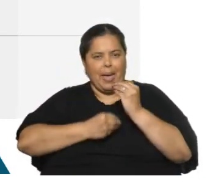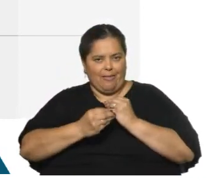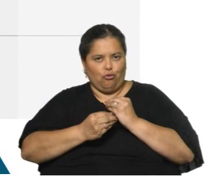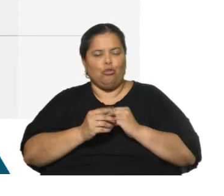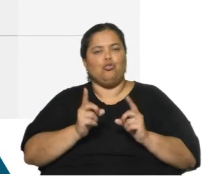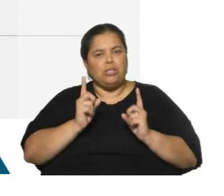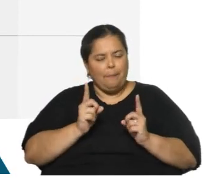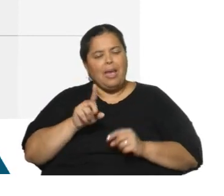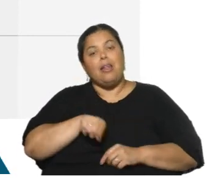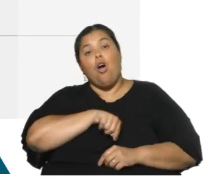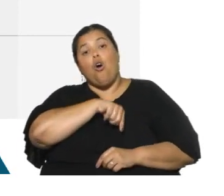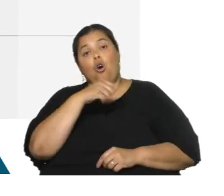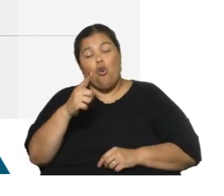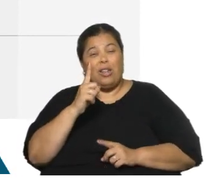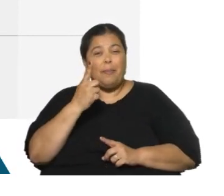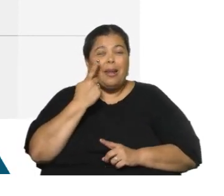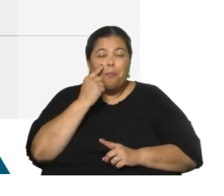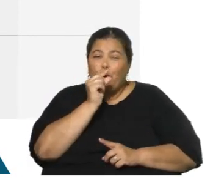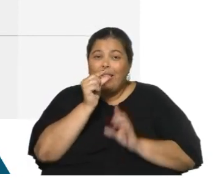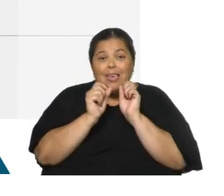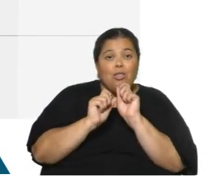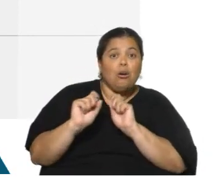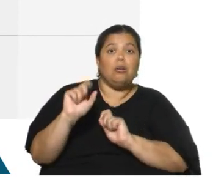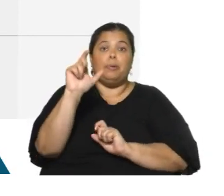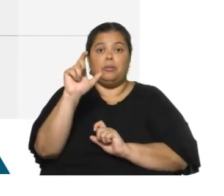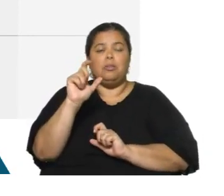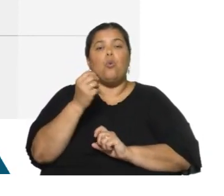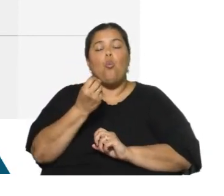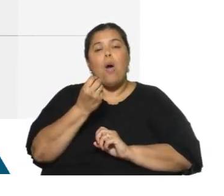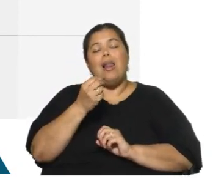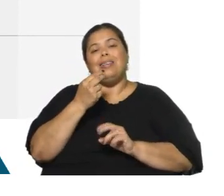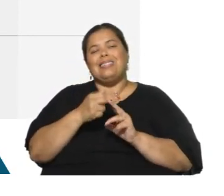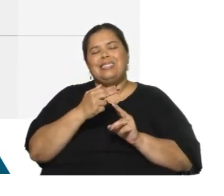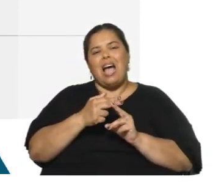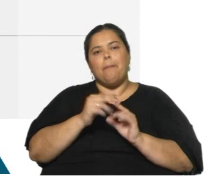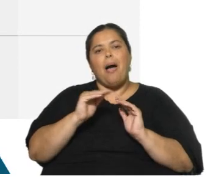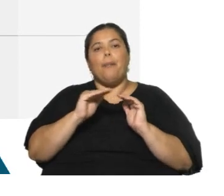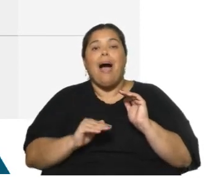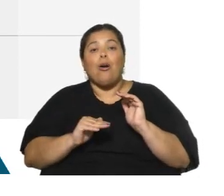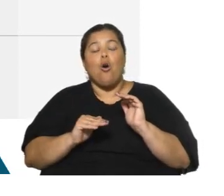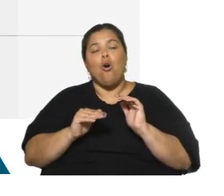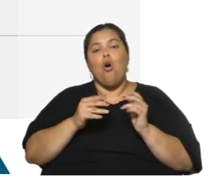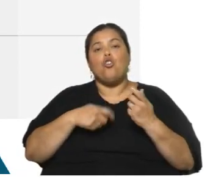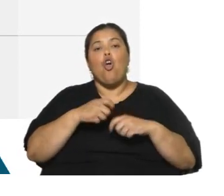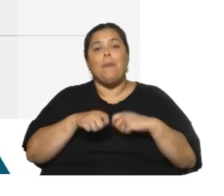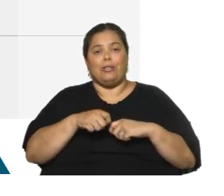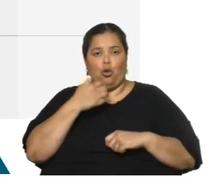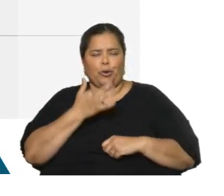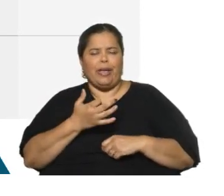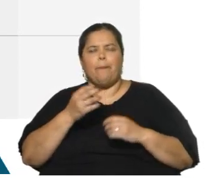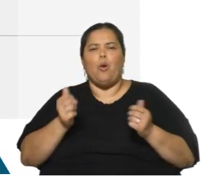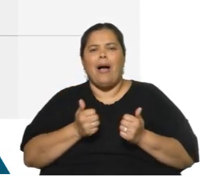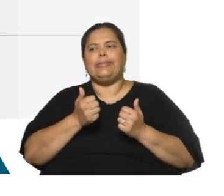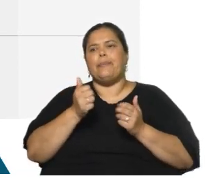muestra un leve repunte es la que se denomina de bajo comercio. Por ejemplo, la fabricación de artículos de hormigón o